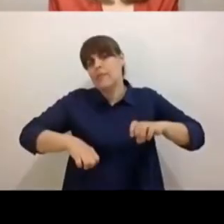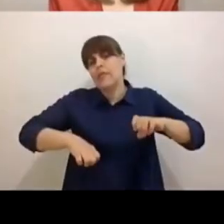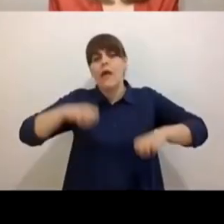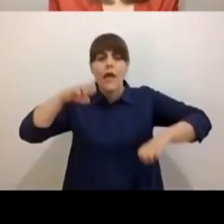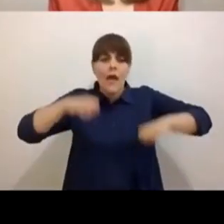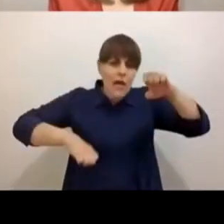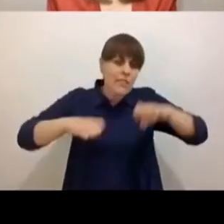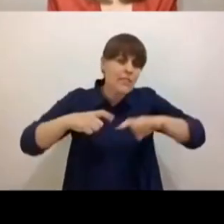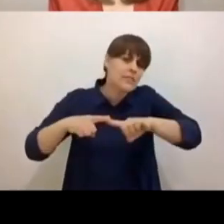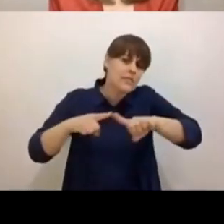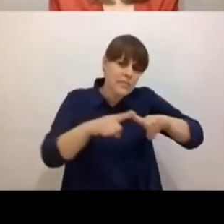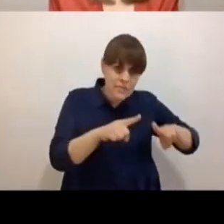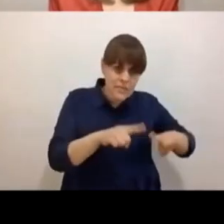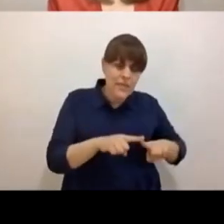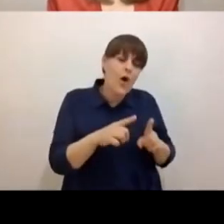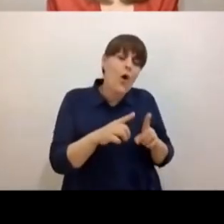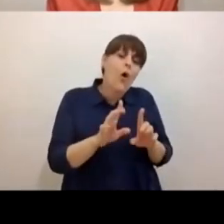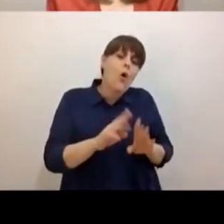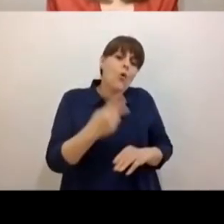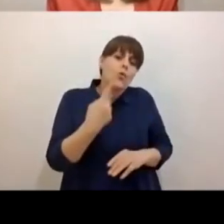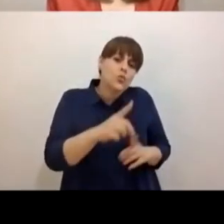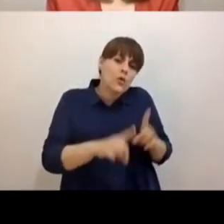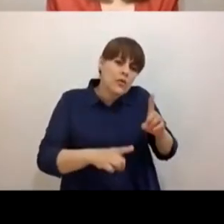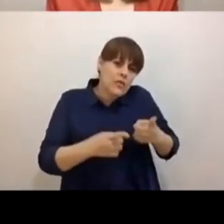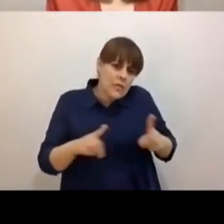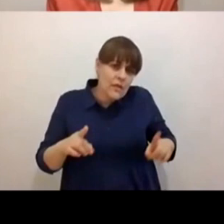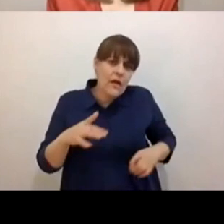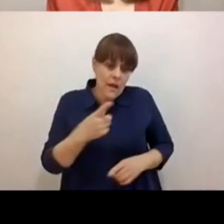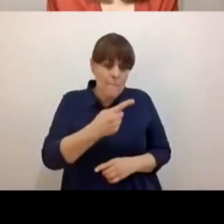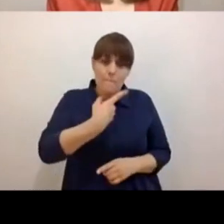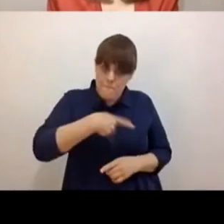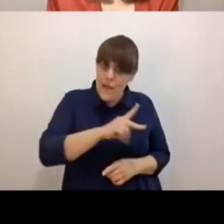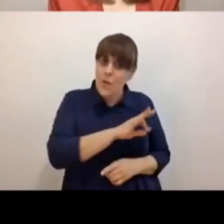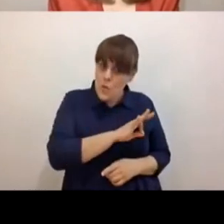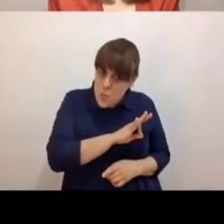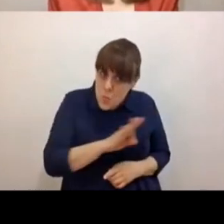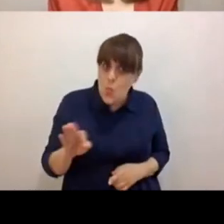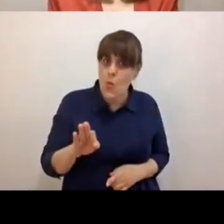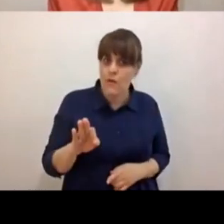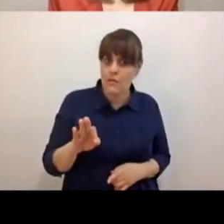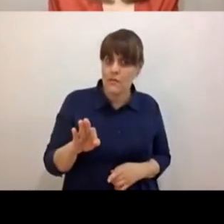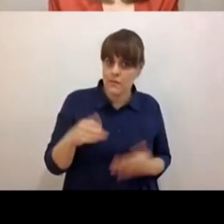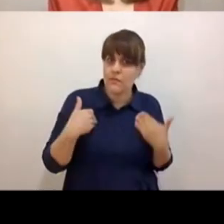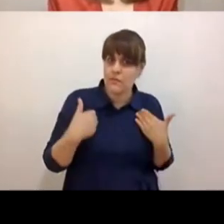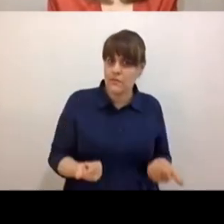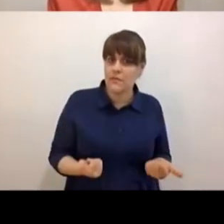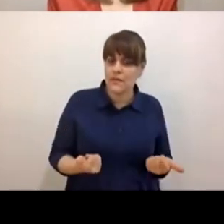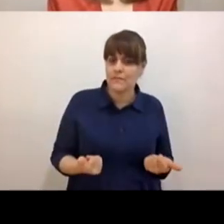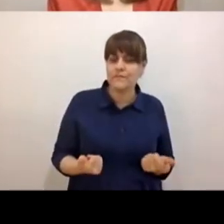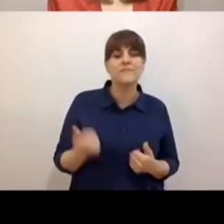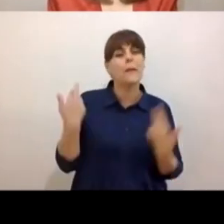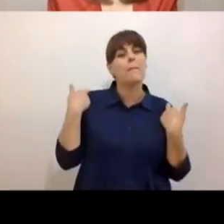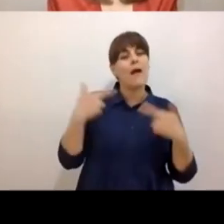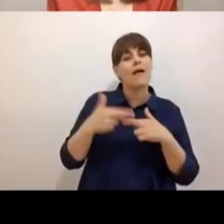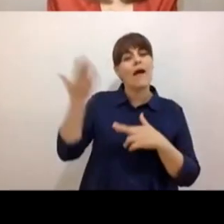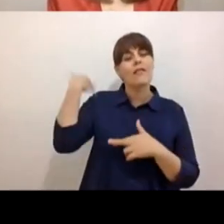de su nivel de desarrollo, tienen recursos para entender, ¿no? Decía una maestra mía, hablando del duelo,